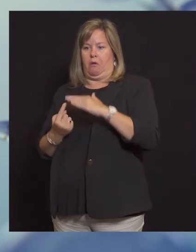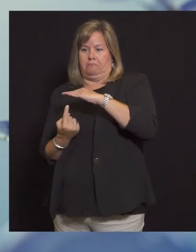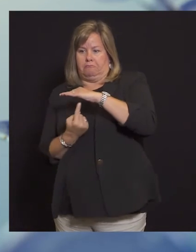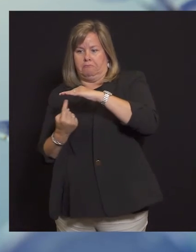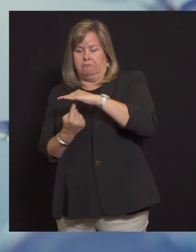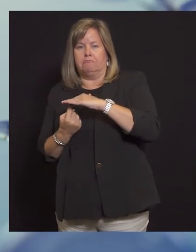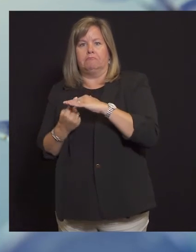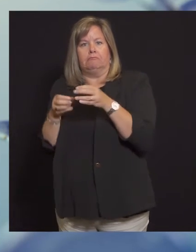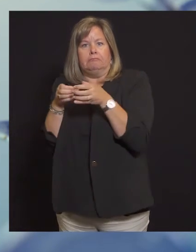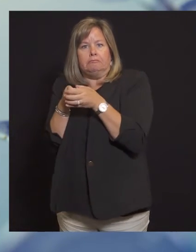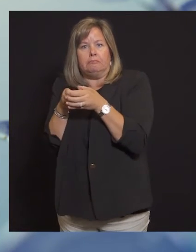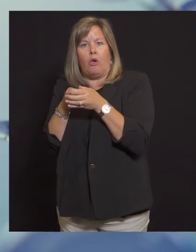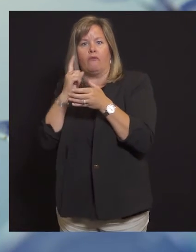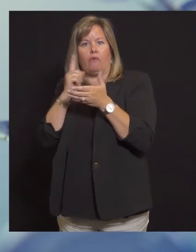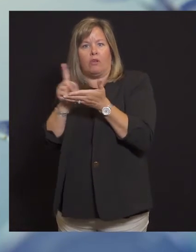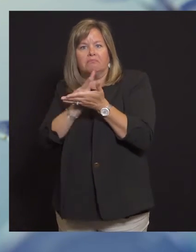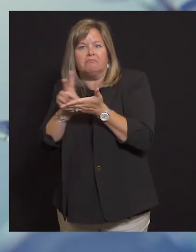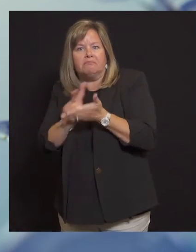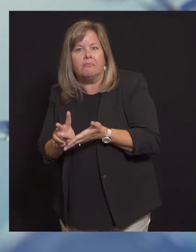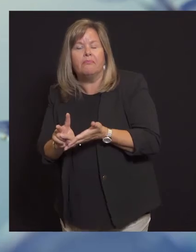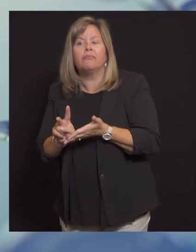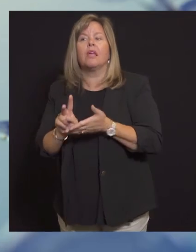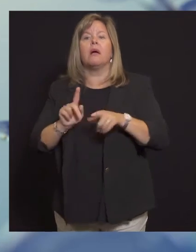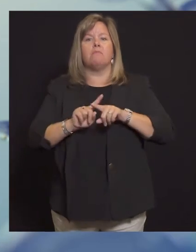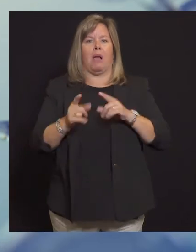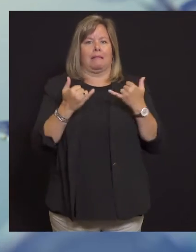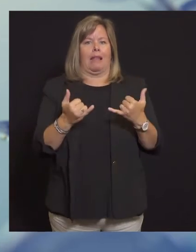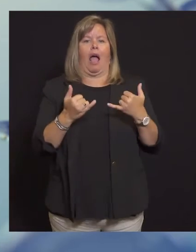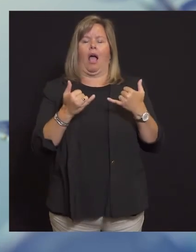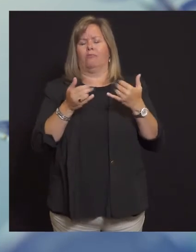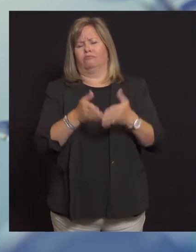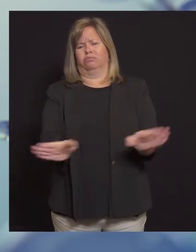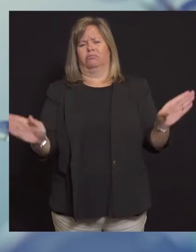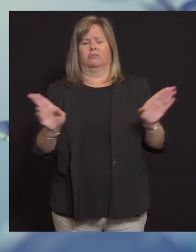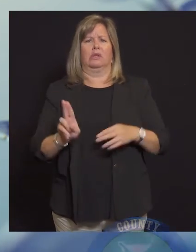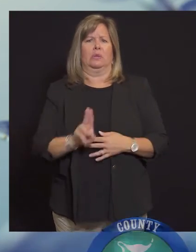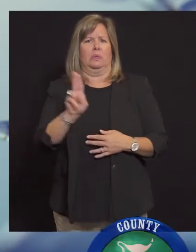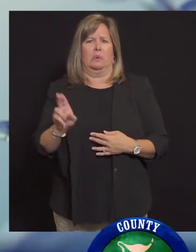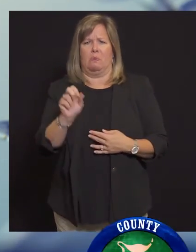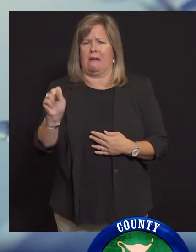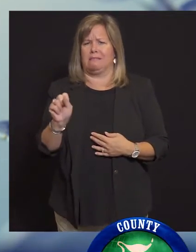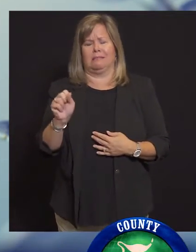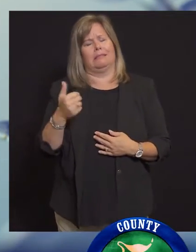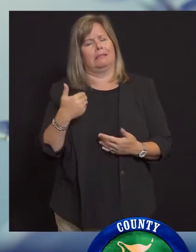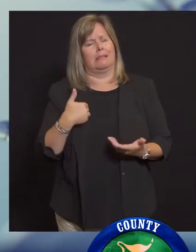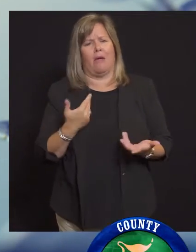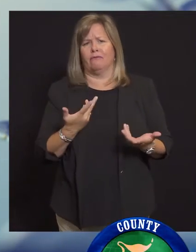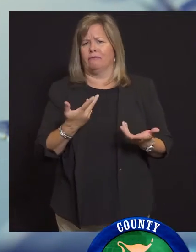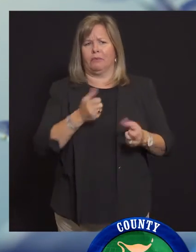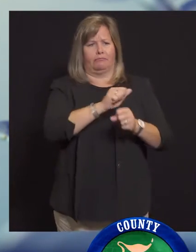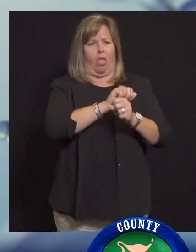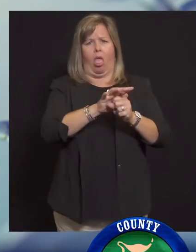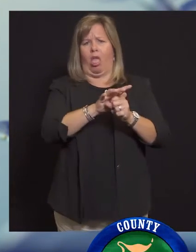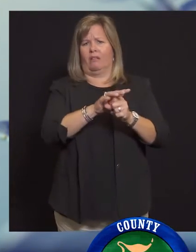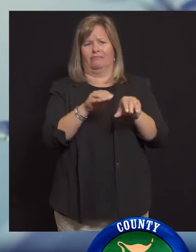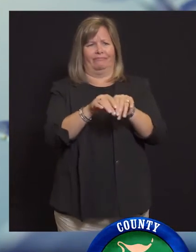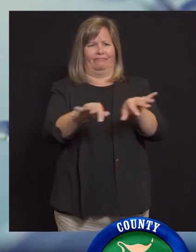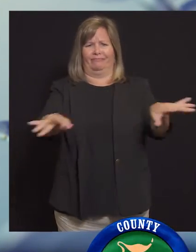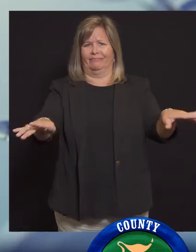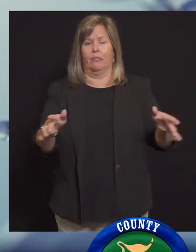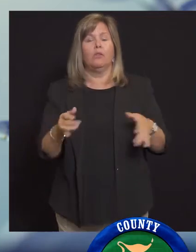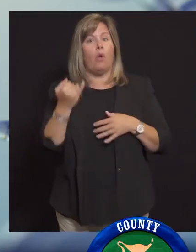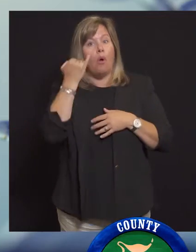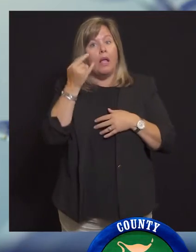fuera del Estado y en un momento en el que los CDC están recomendando cuarentena para esas personas,